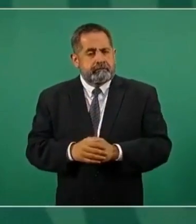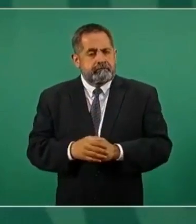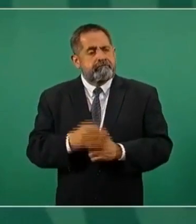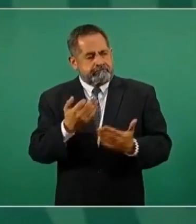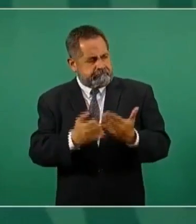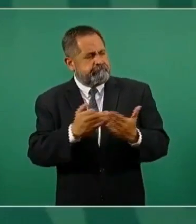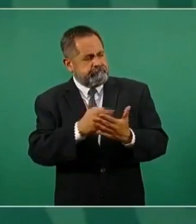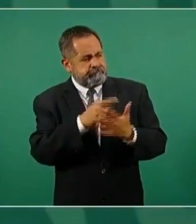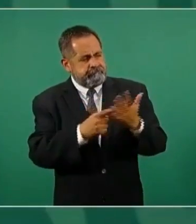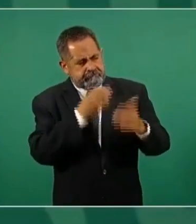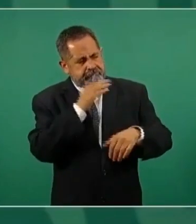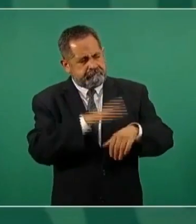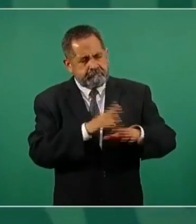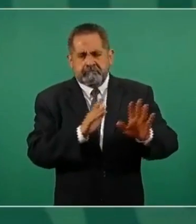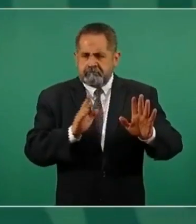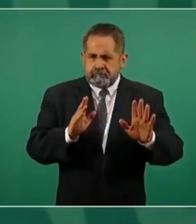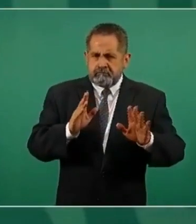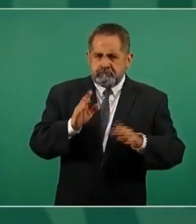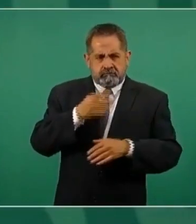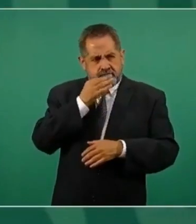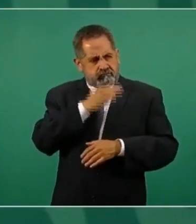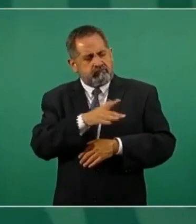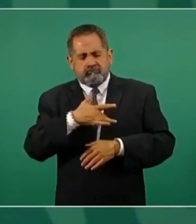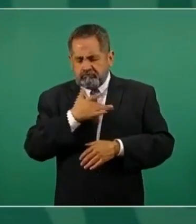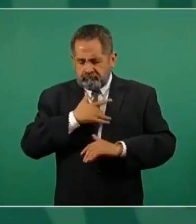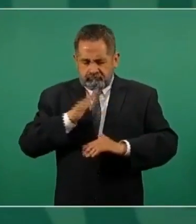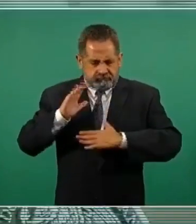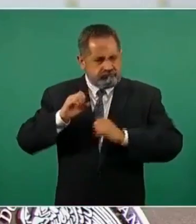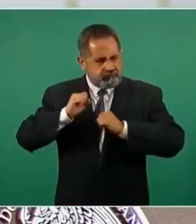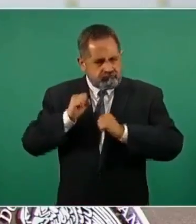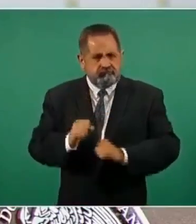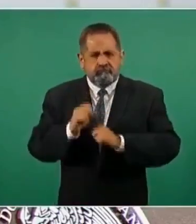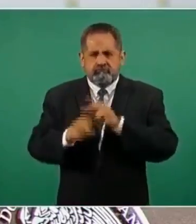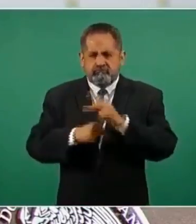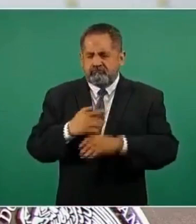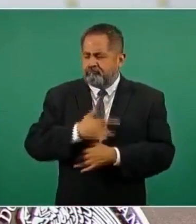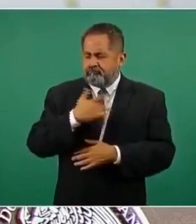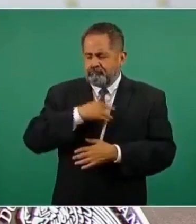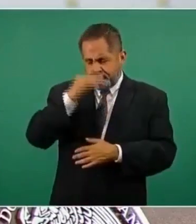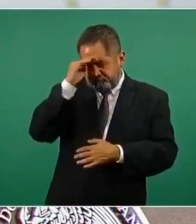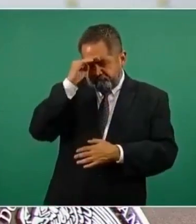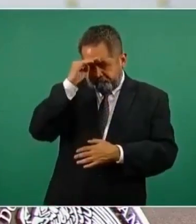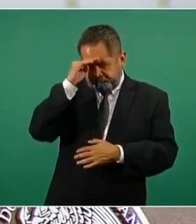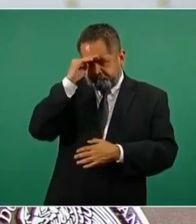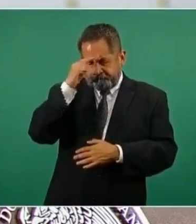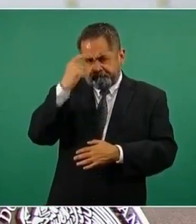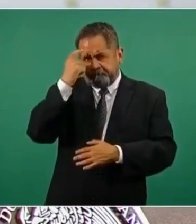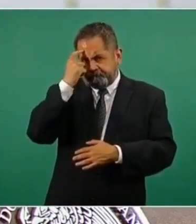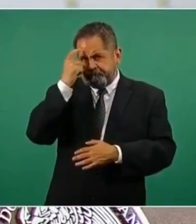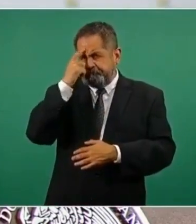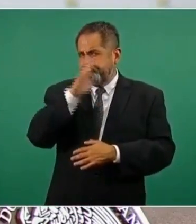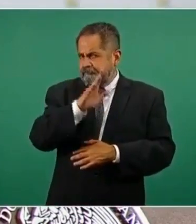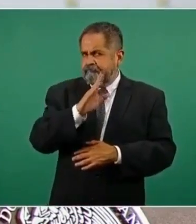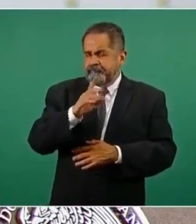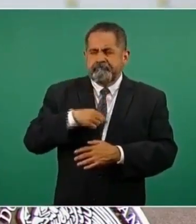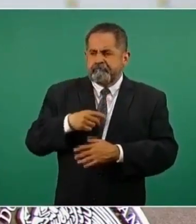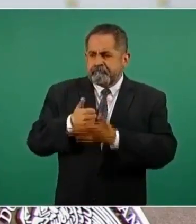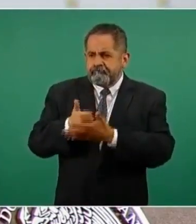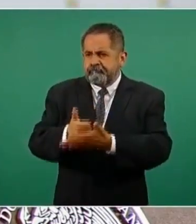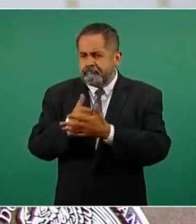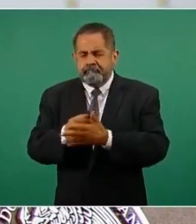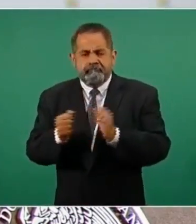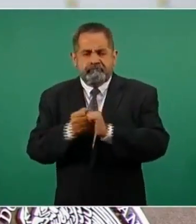pendiente, pero le aseguro que estamos conscientes del problema y que estamos tratando de ayudar